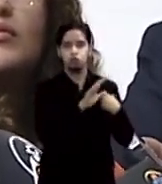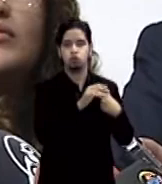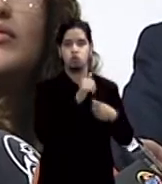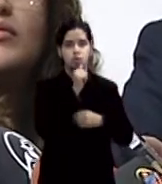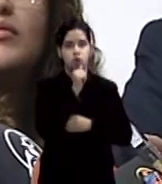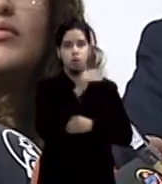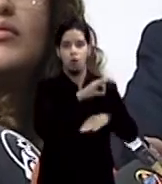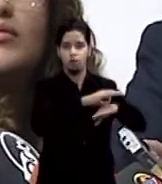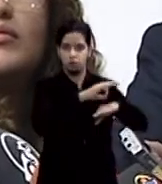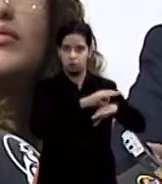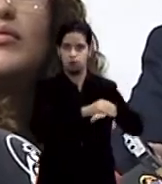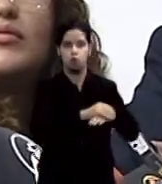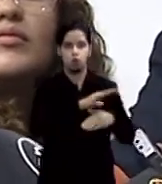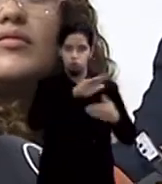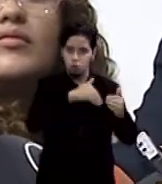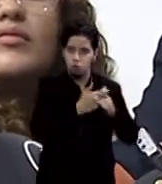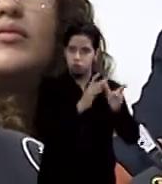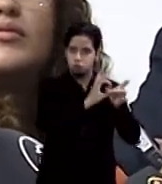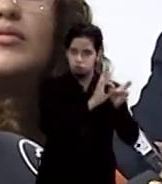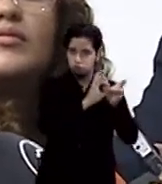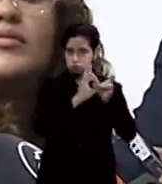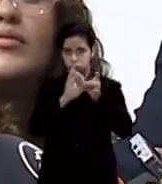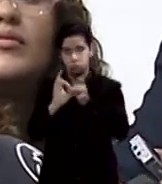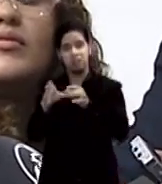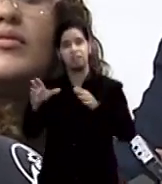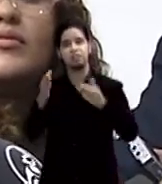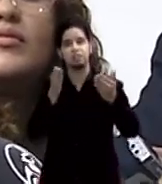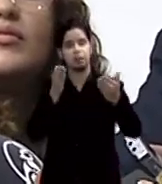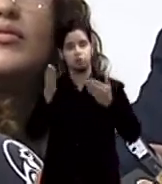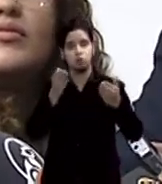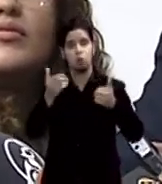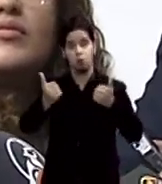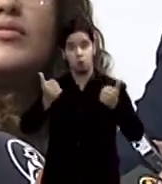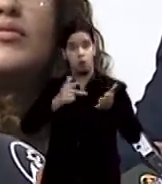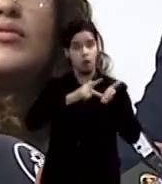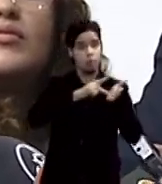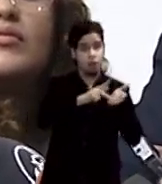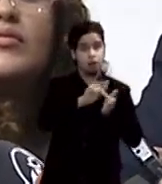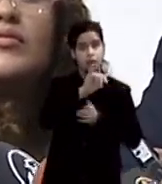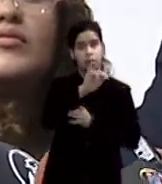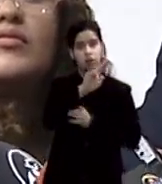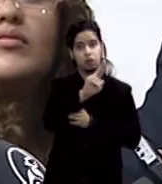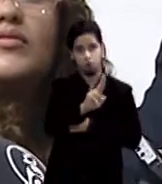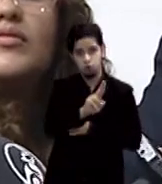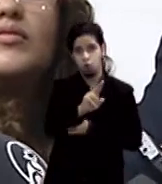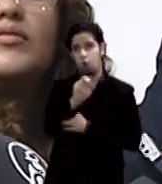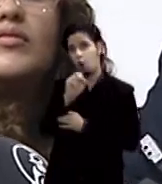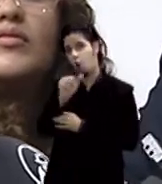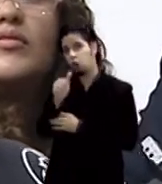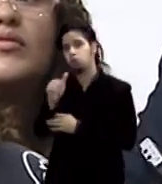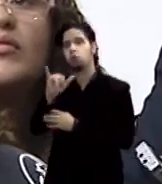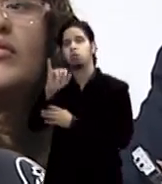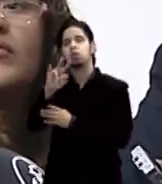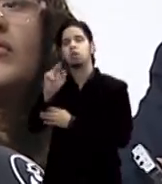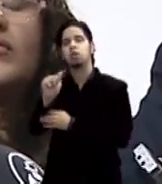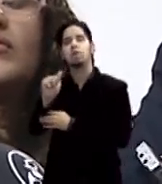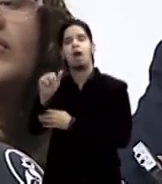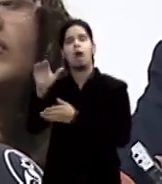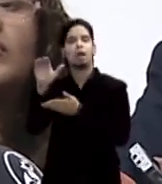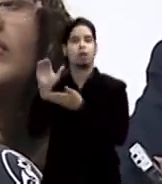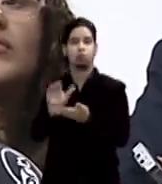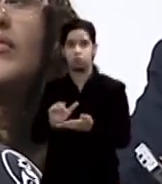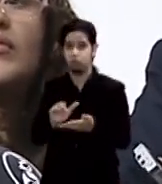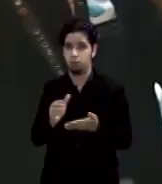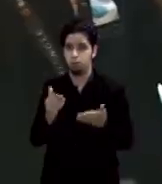esa cadena de servicios que ellos compran cuáles pagarían iva y cuáles tendrían un iva reducido y cuáles no